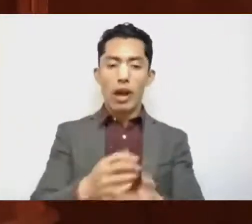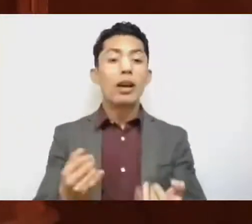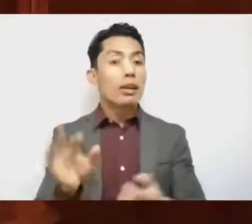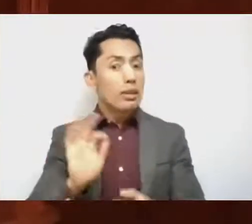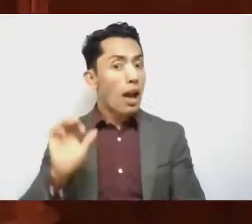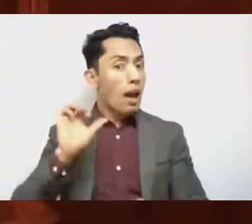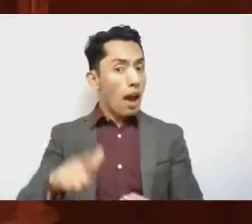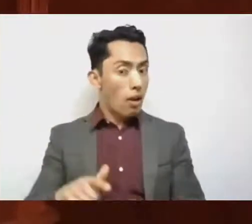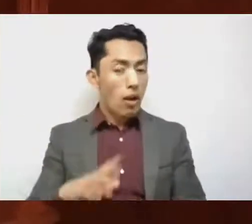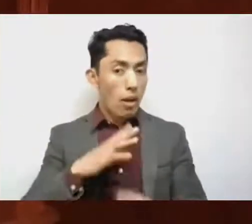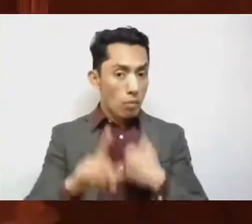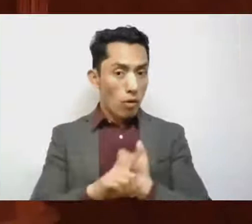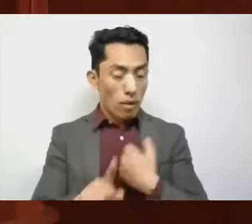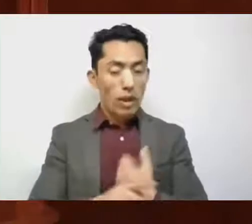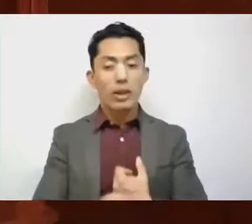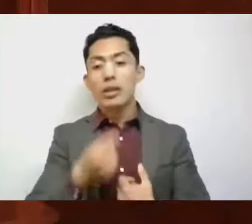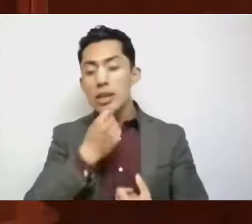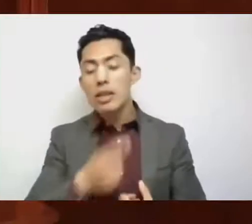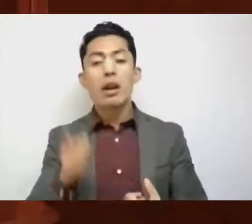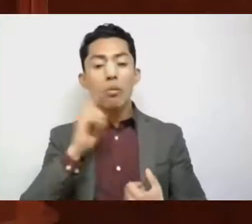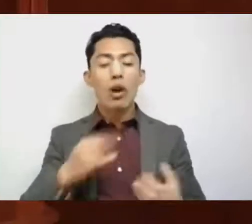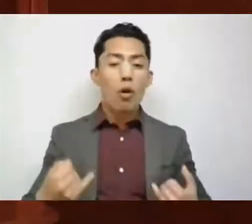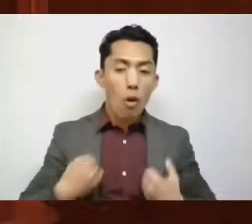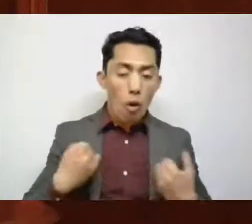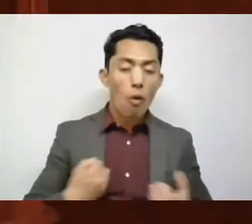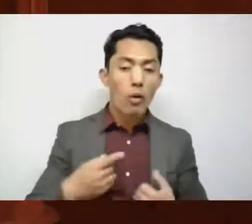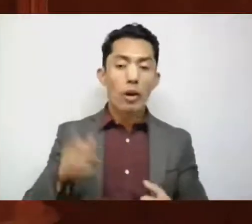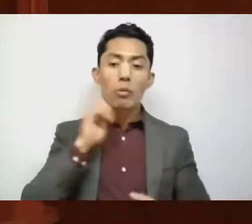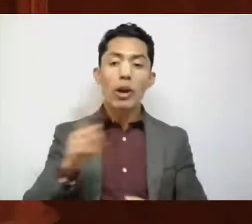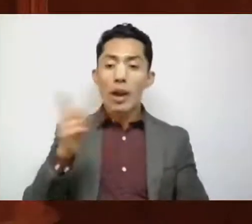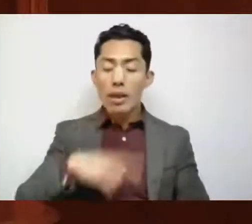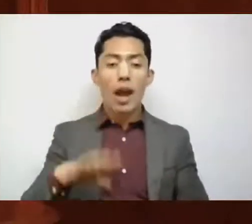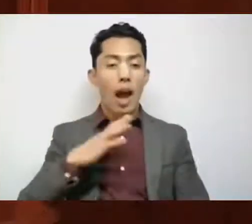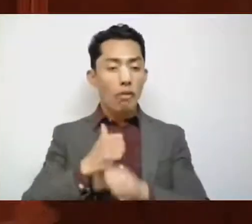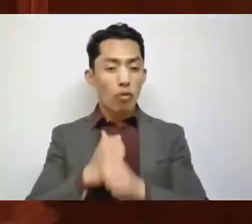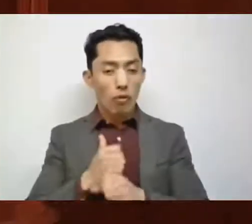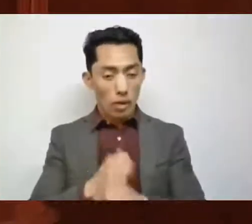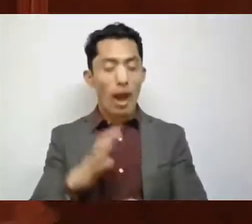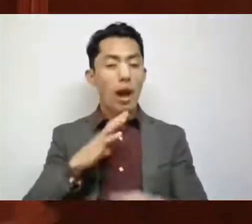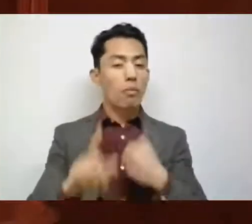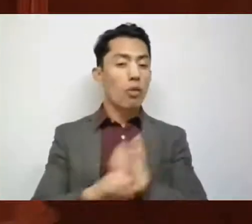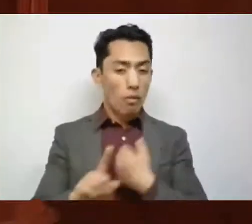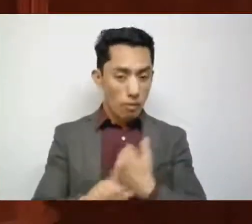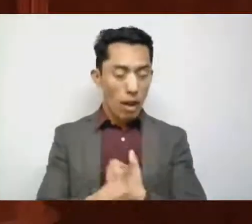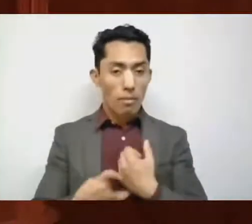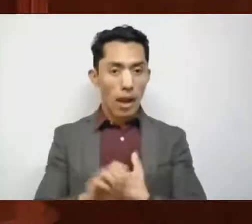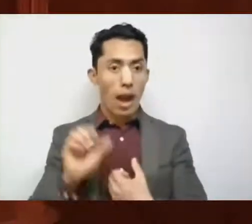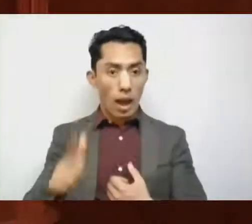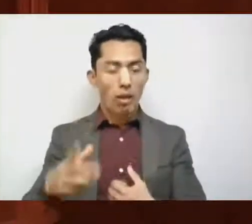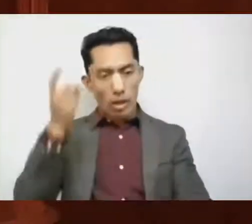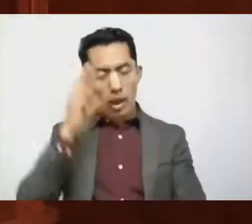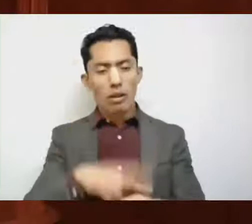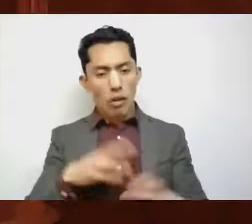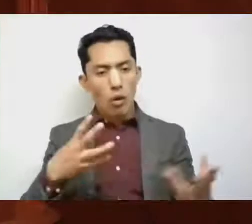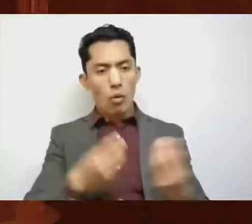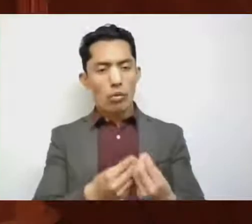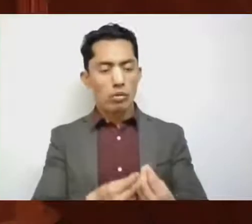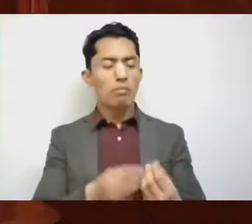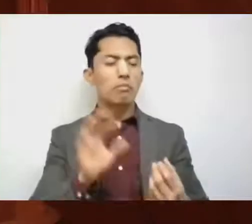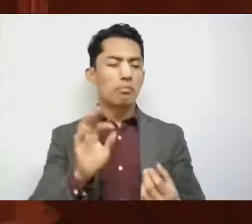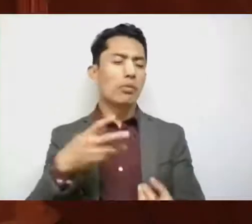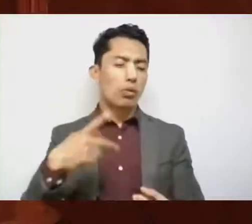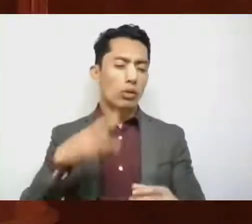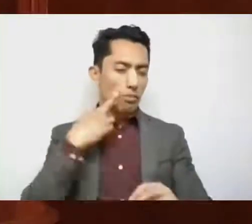correspondiente de las niñas, adolescentes y mujeres víctimas de violencia que tengan acercamiento a esta dirección, por mencionar parte de sus